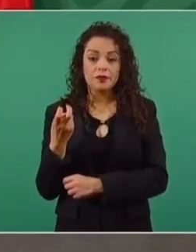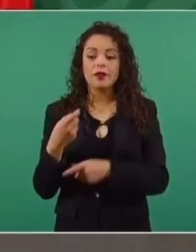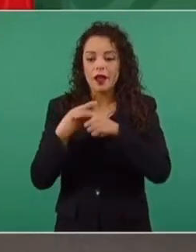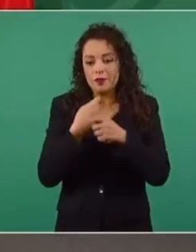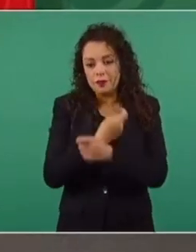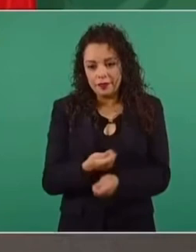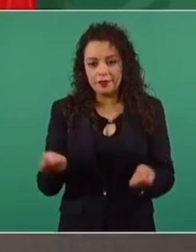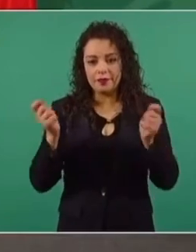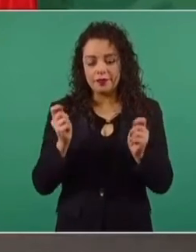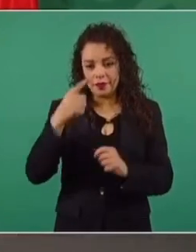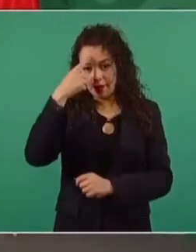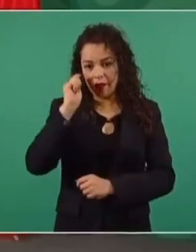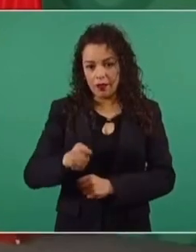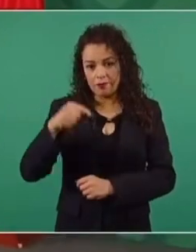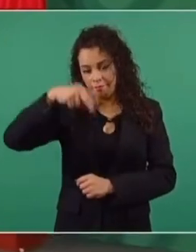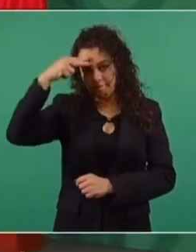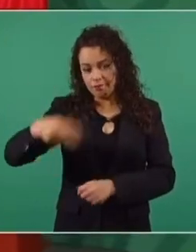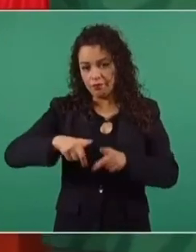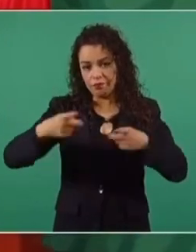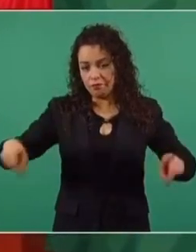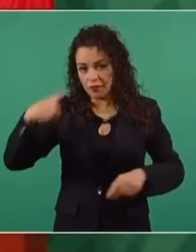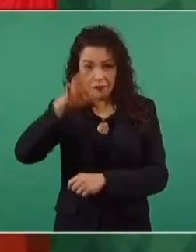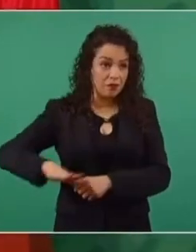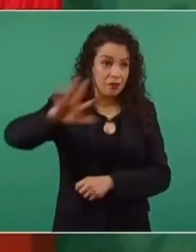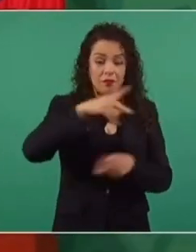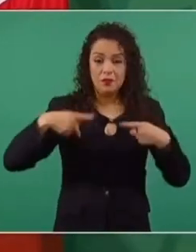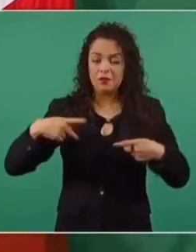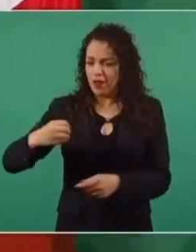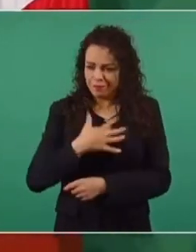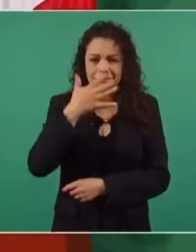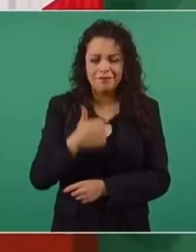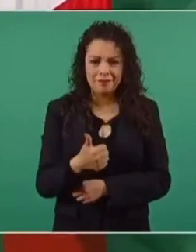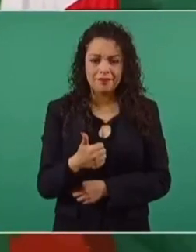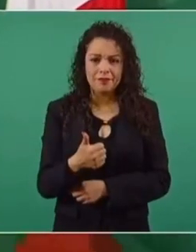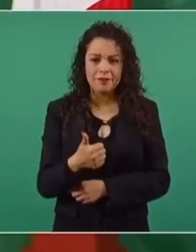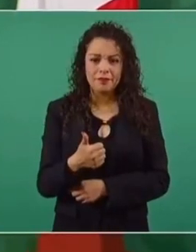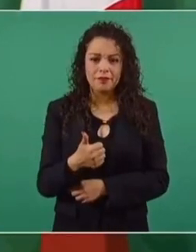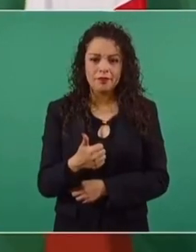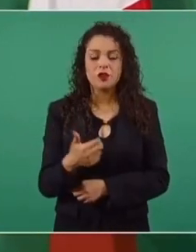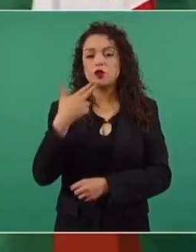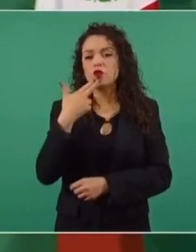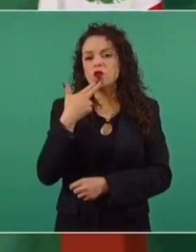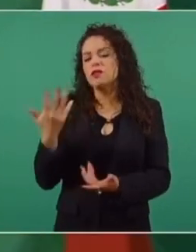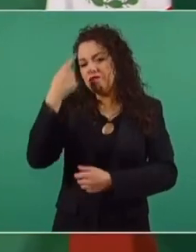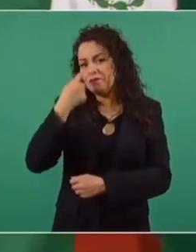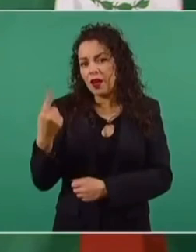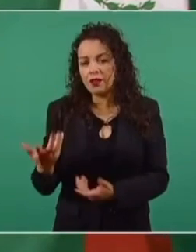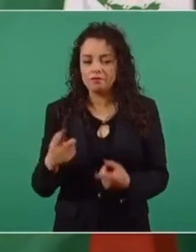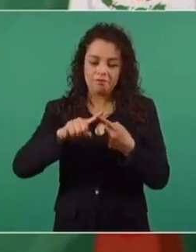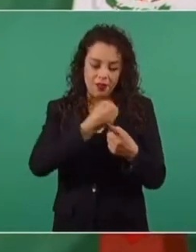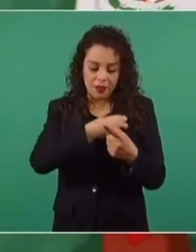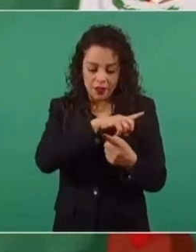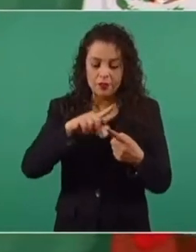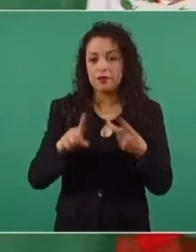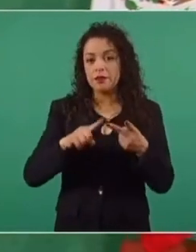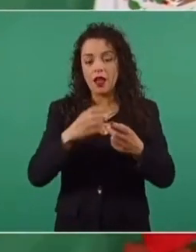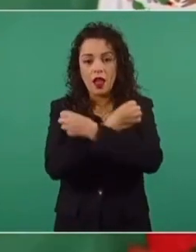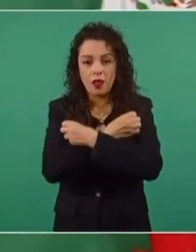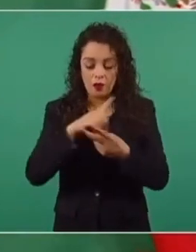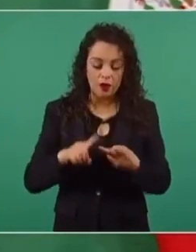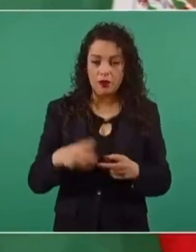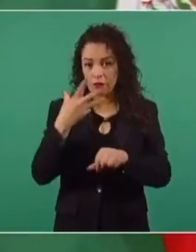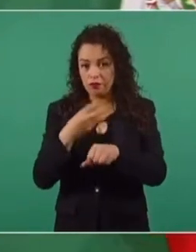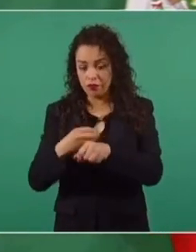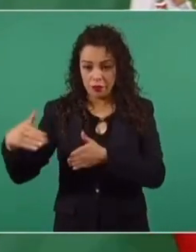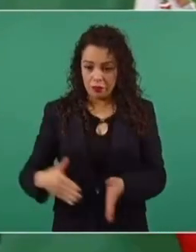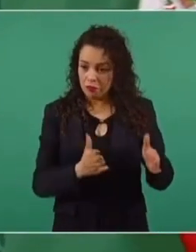al desarrollo del país, al bienestar del pueblo, que se ocupe para la educación, para la salud, para la construcción de